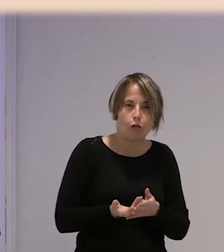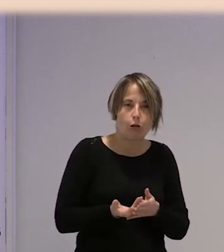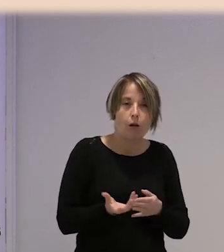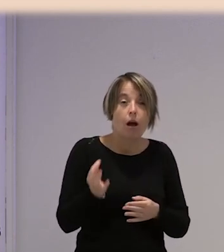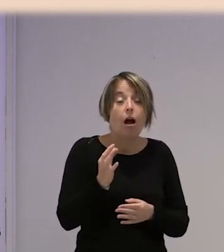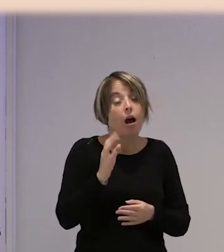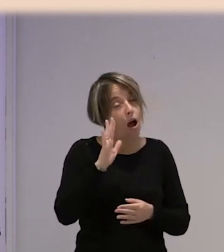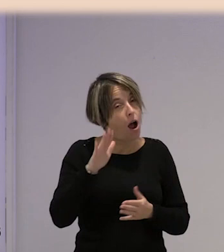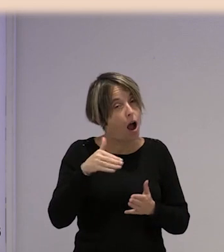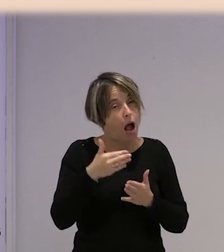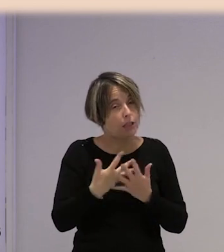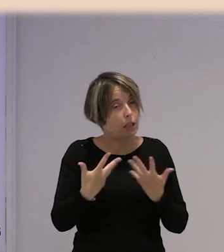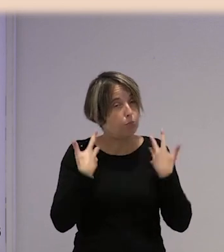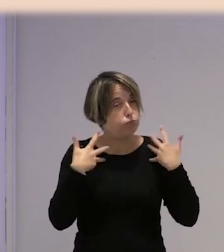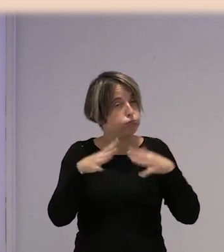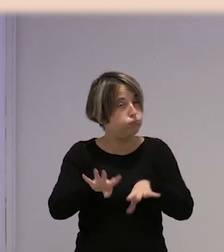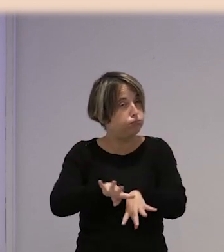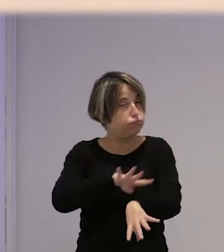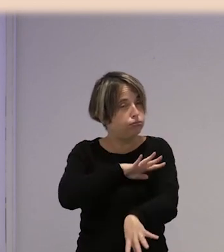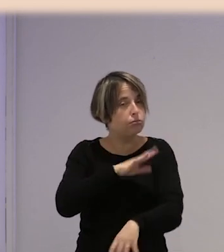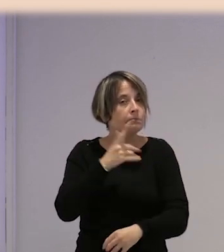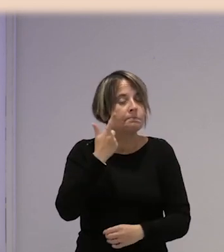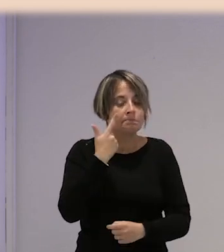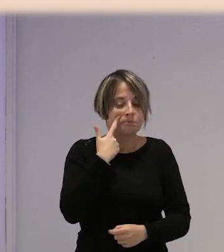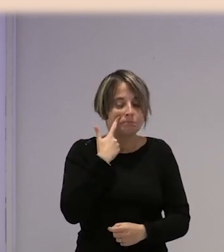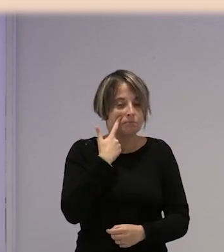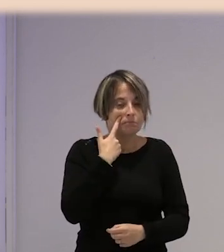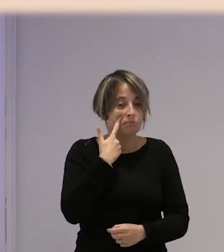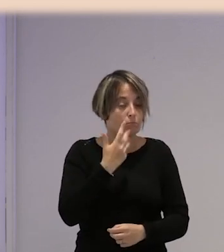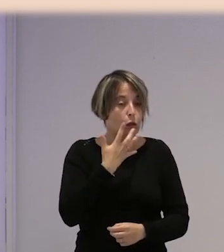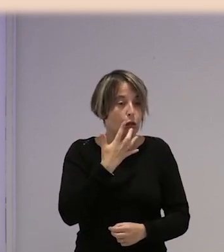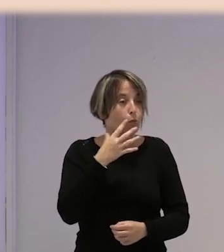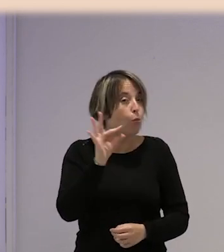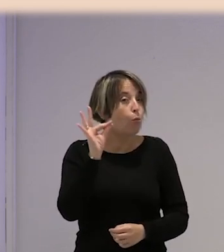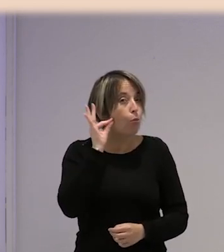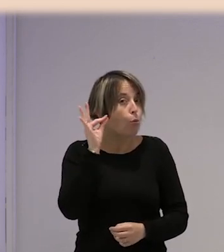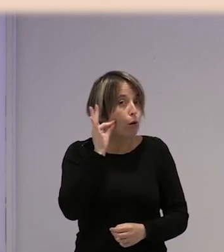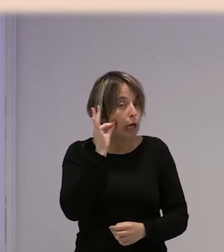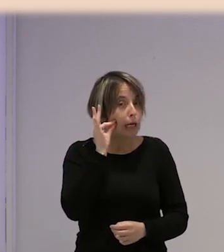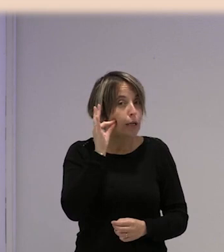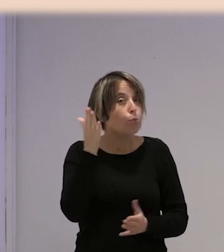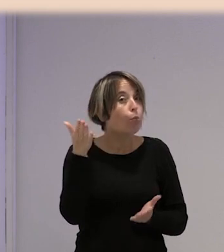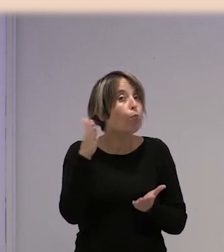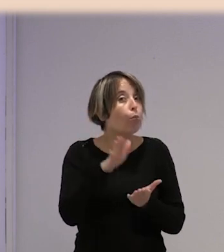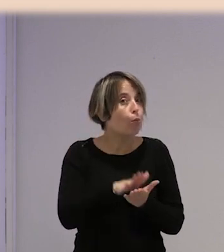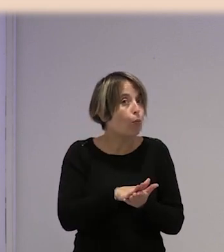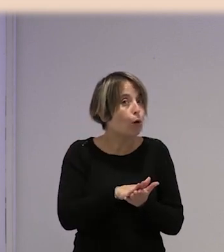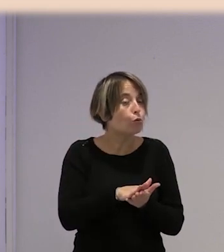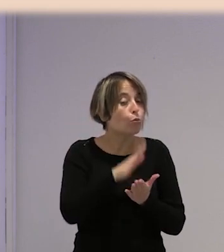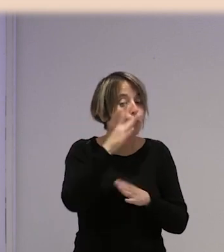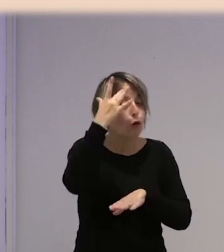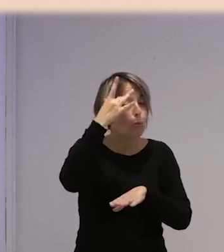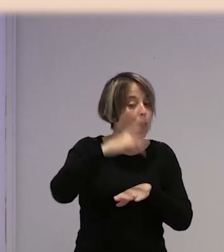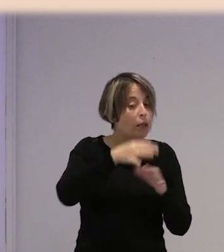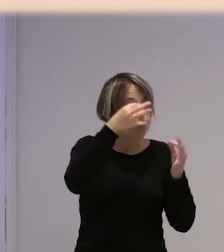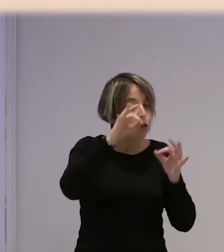literalmente me contabais casos de mujeres que han muerto por falta de atención médica, Ana, o